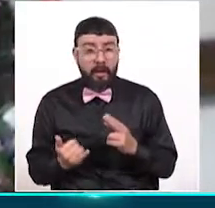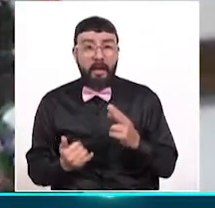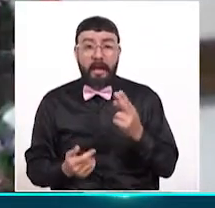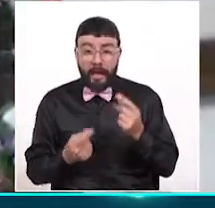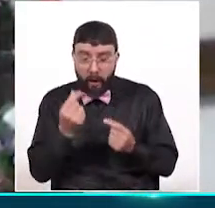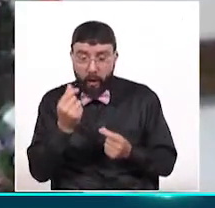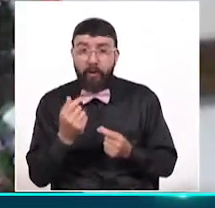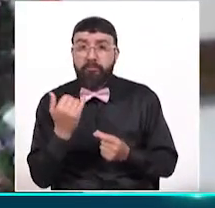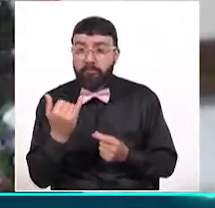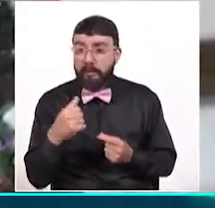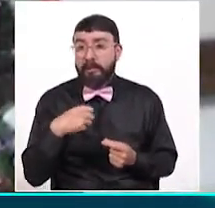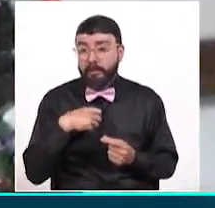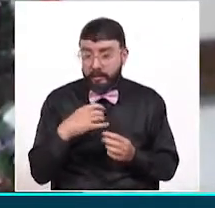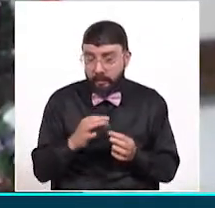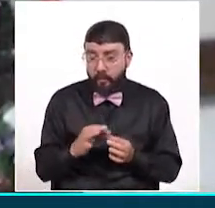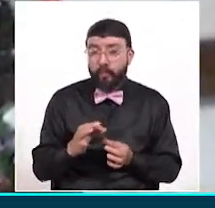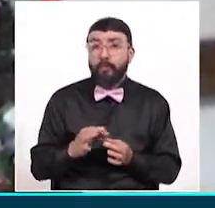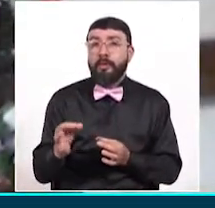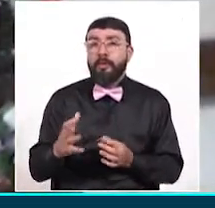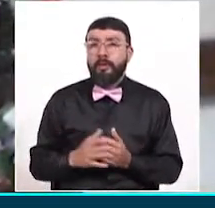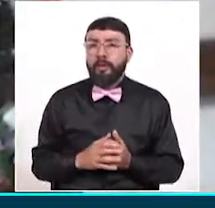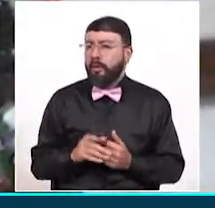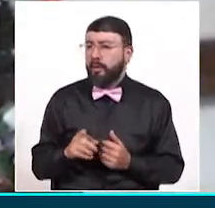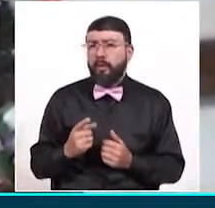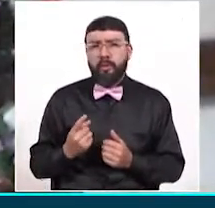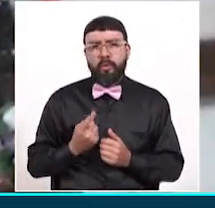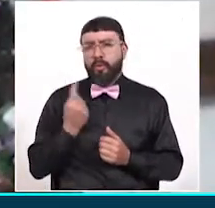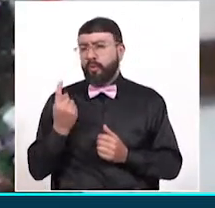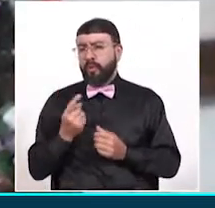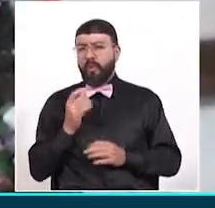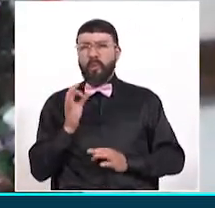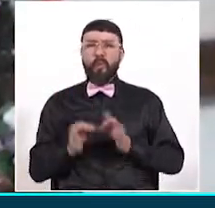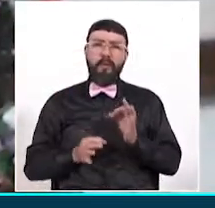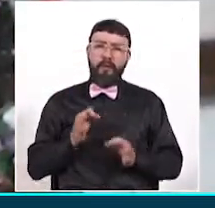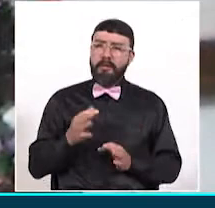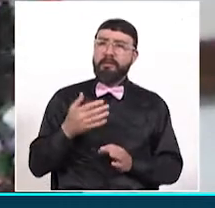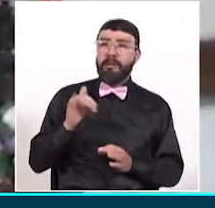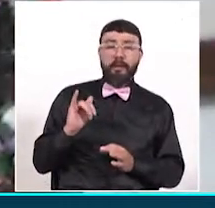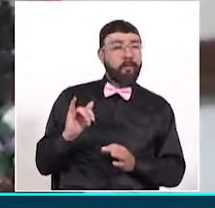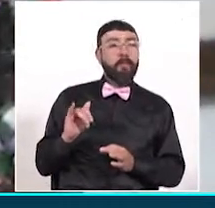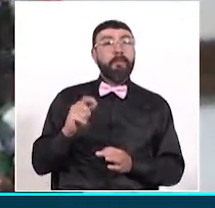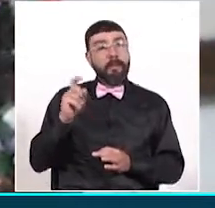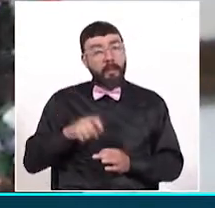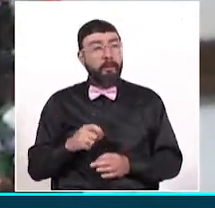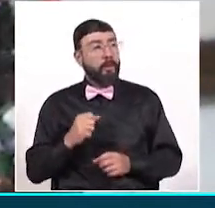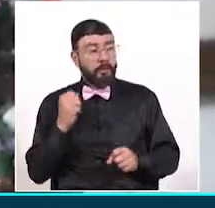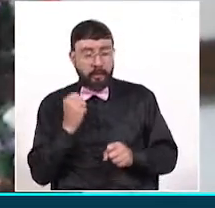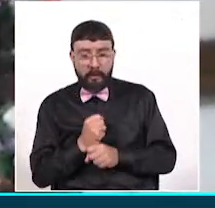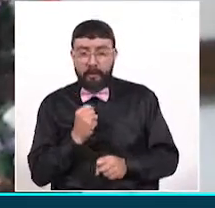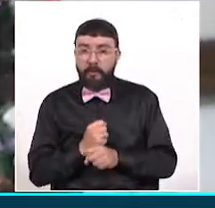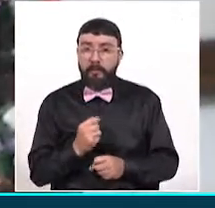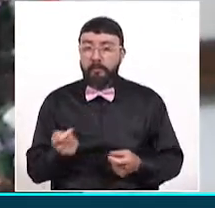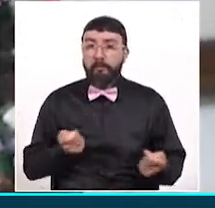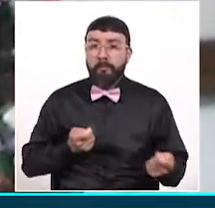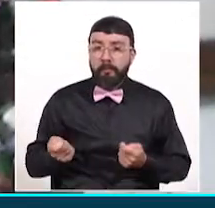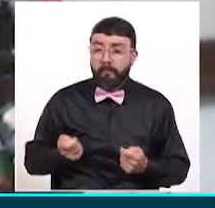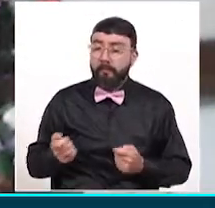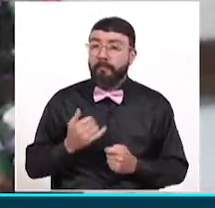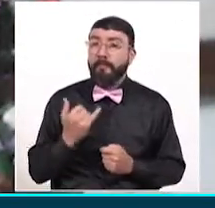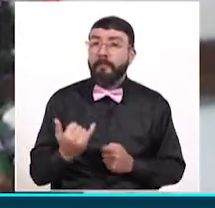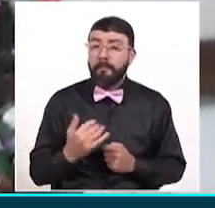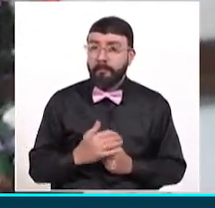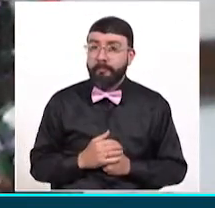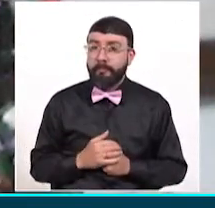No solamente es el cuidado, es el que debemos de trabajar en compañía del PEGIP, de ir